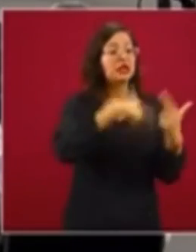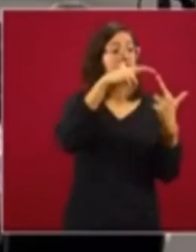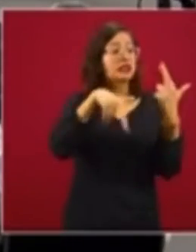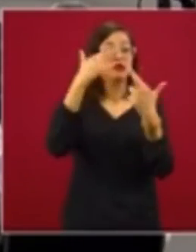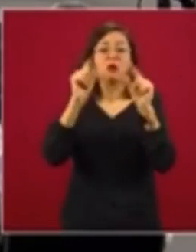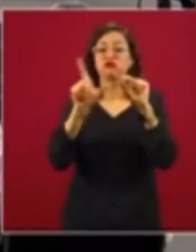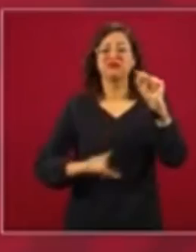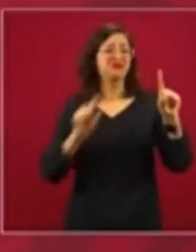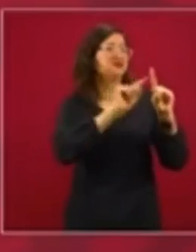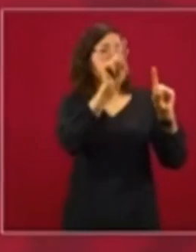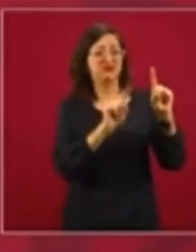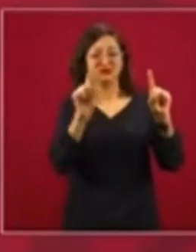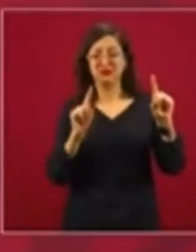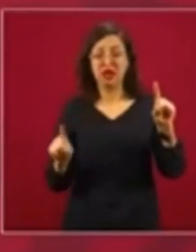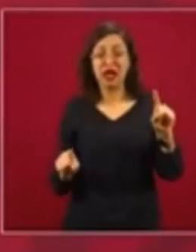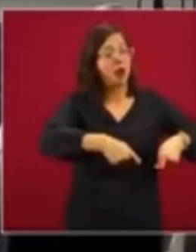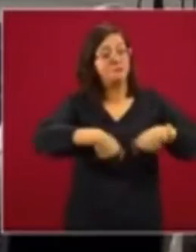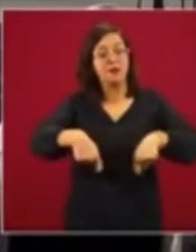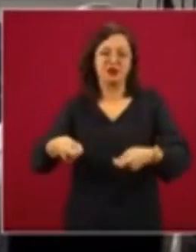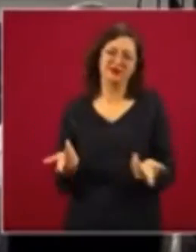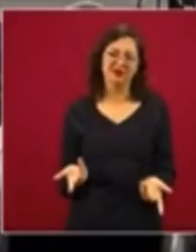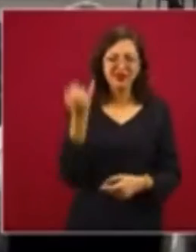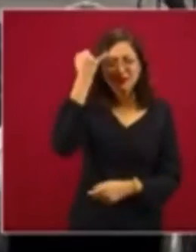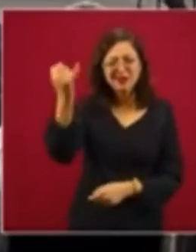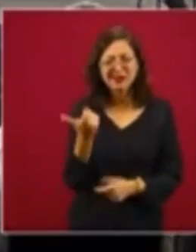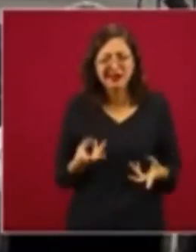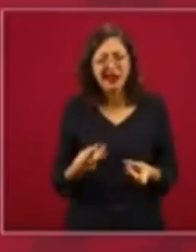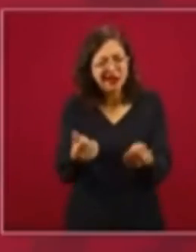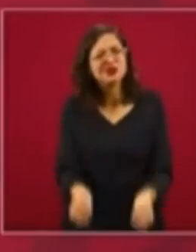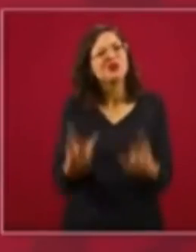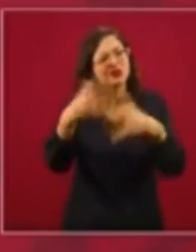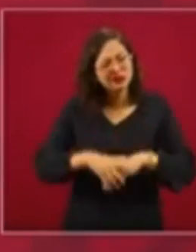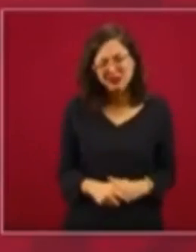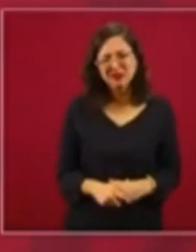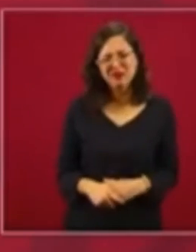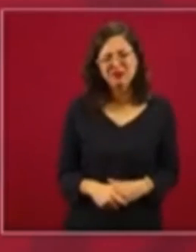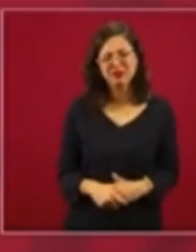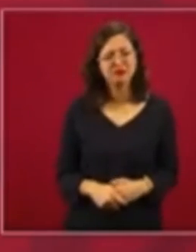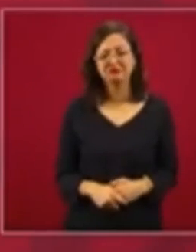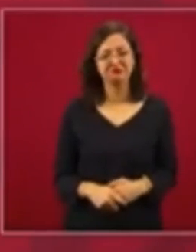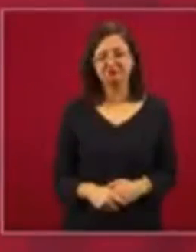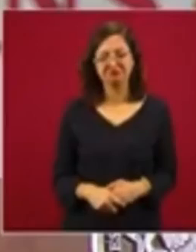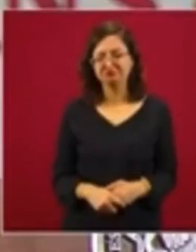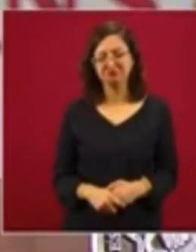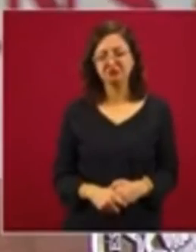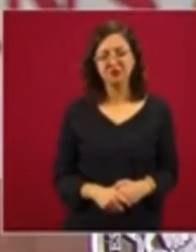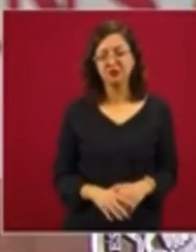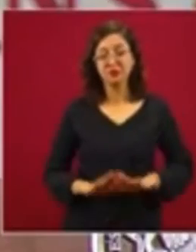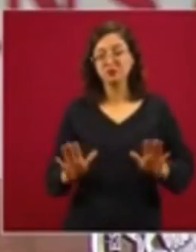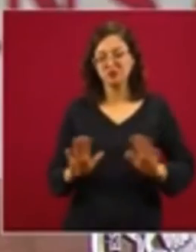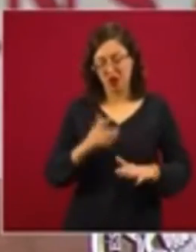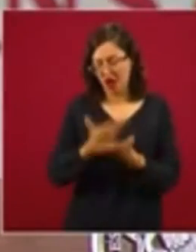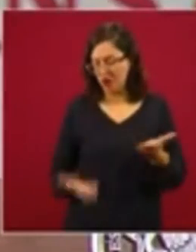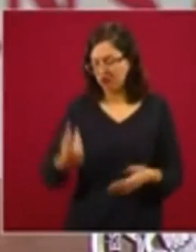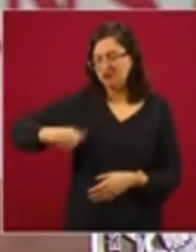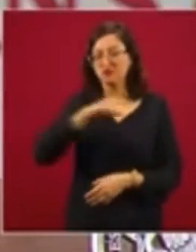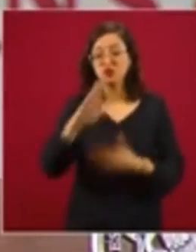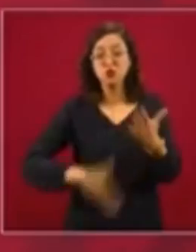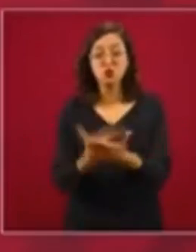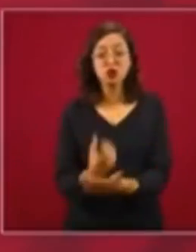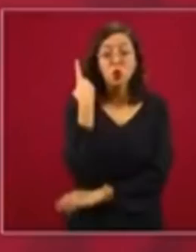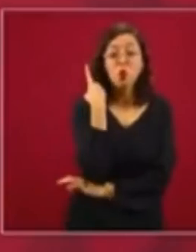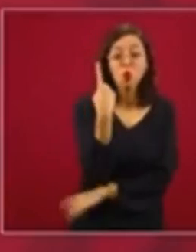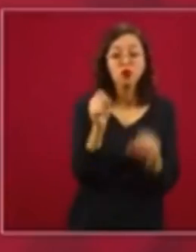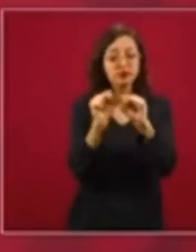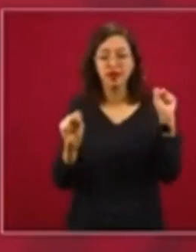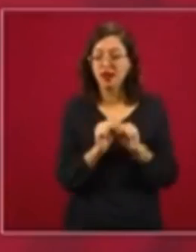más la sala central, imagínense cuánto cuesta eso. Entonces ahora vamos a hacer una propuesta para que haya una